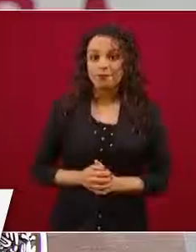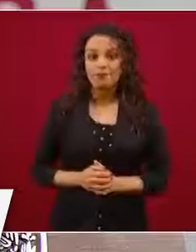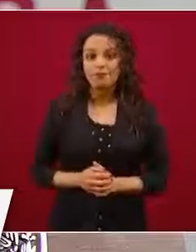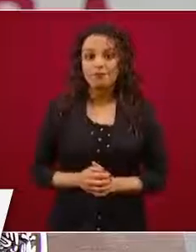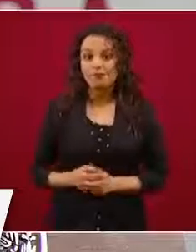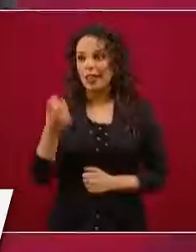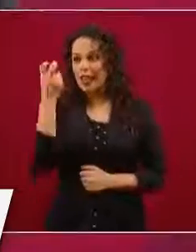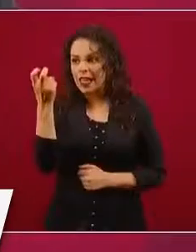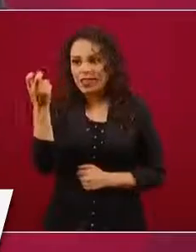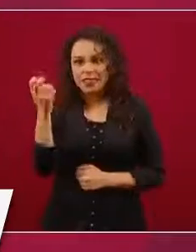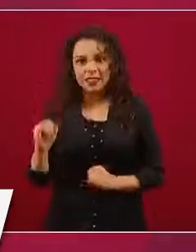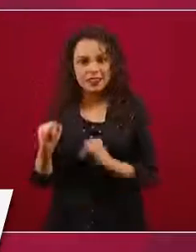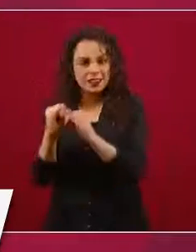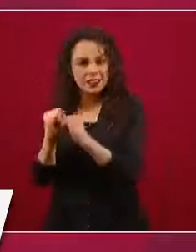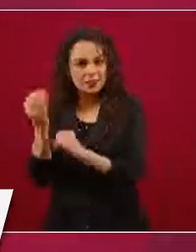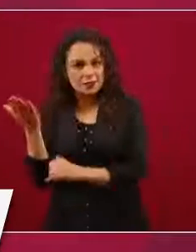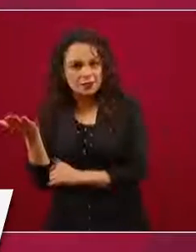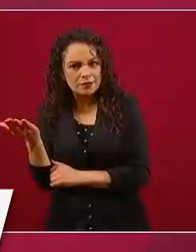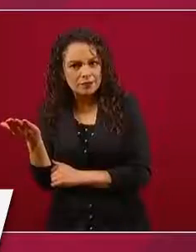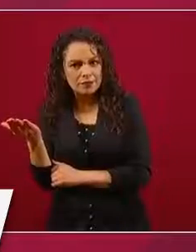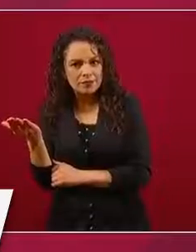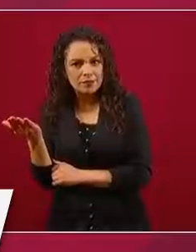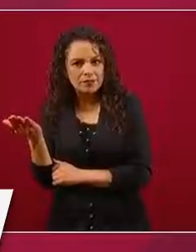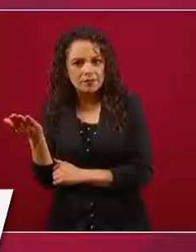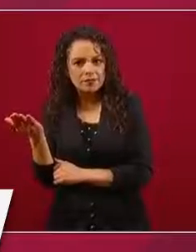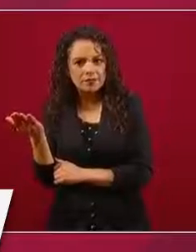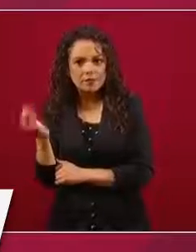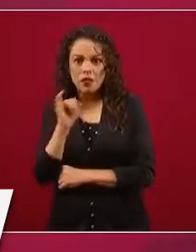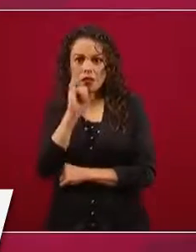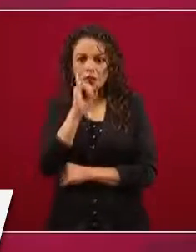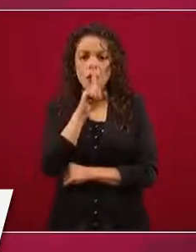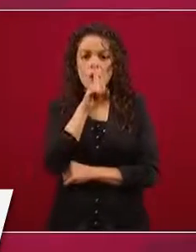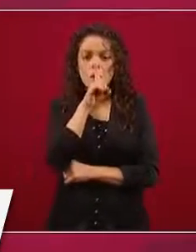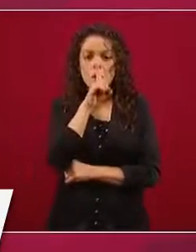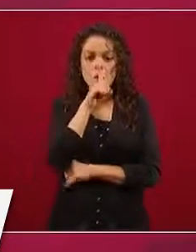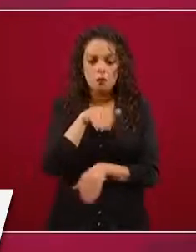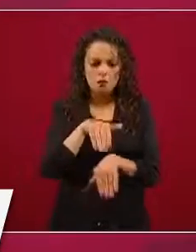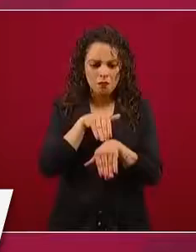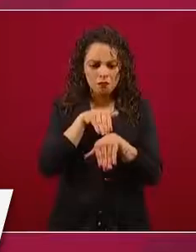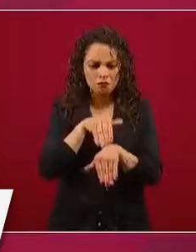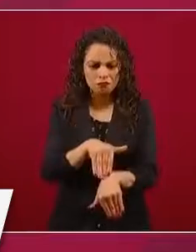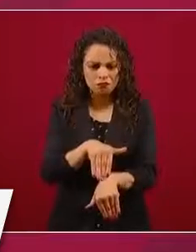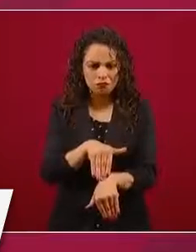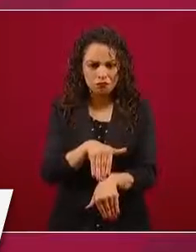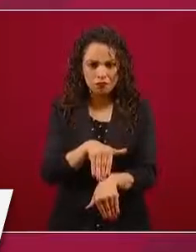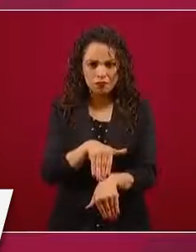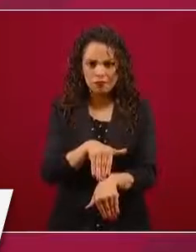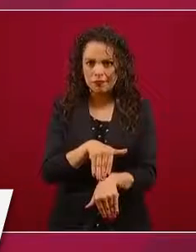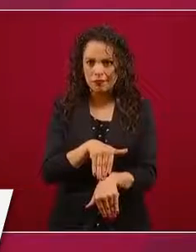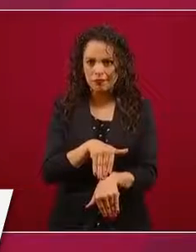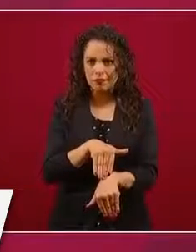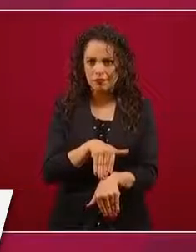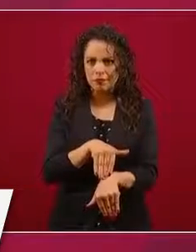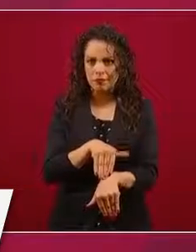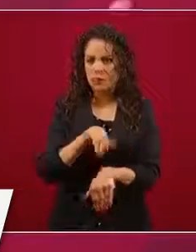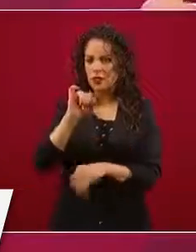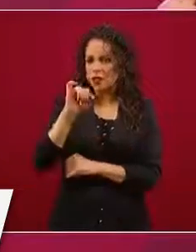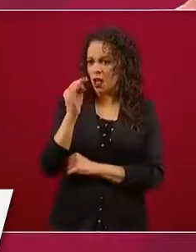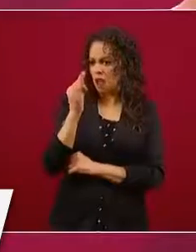Y el Instituto de la Transparencia lo acata, lo avala,